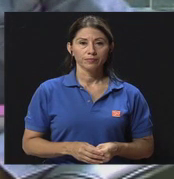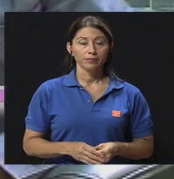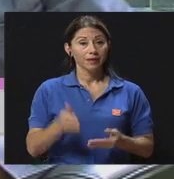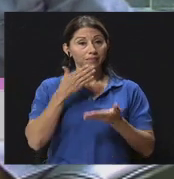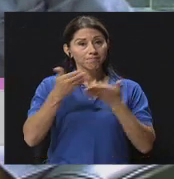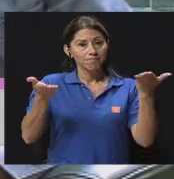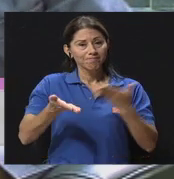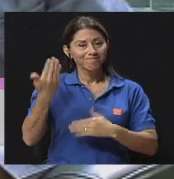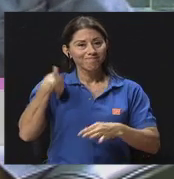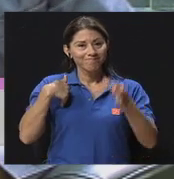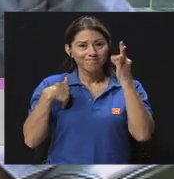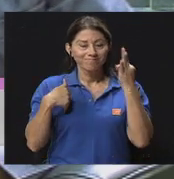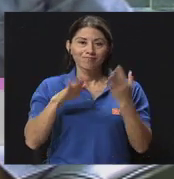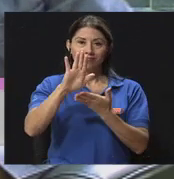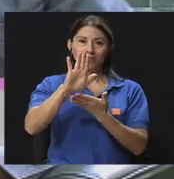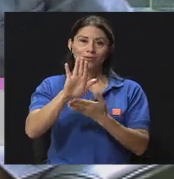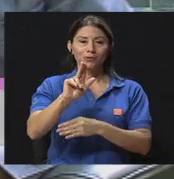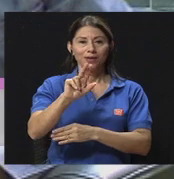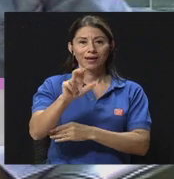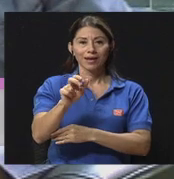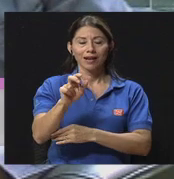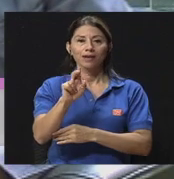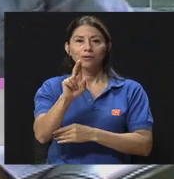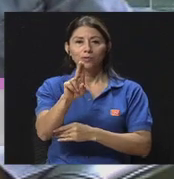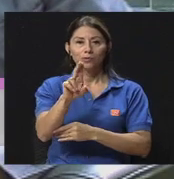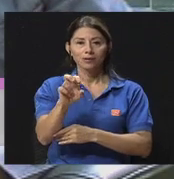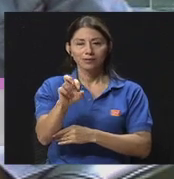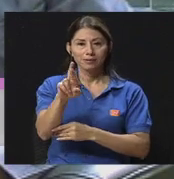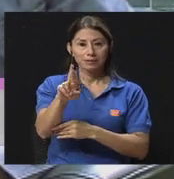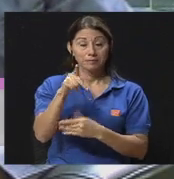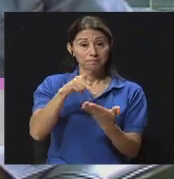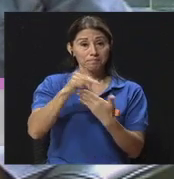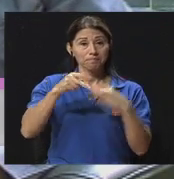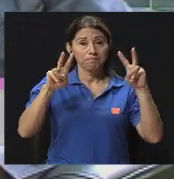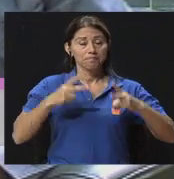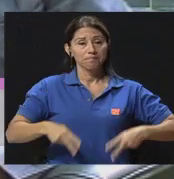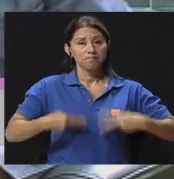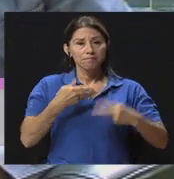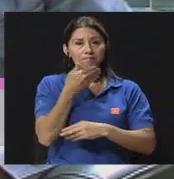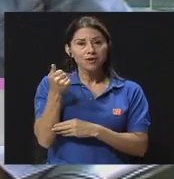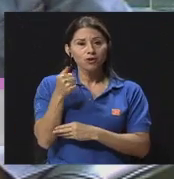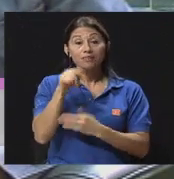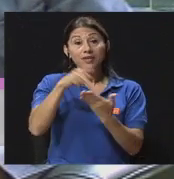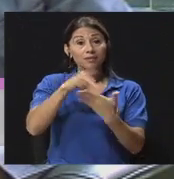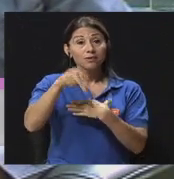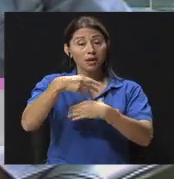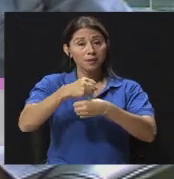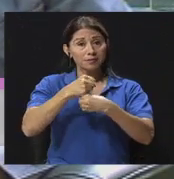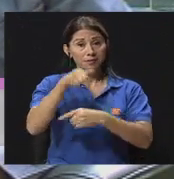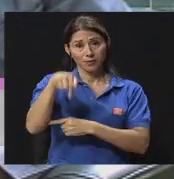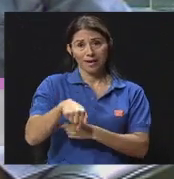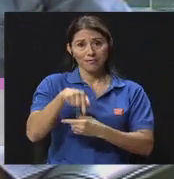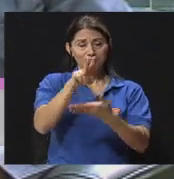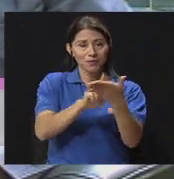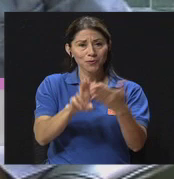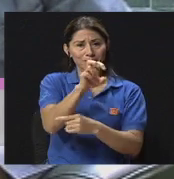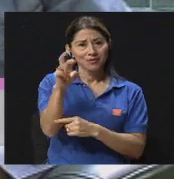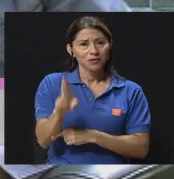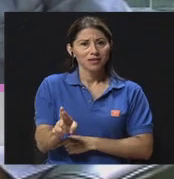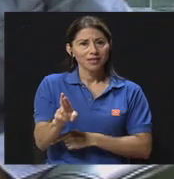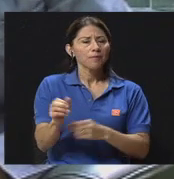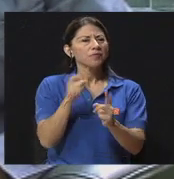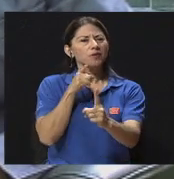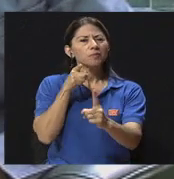Bienvenidos y bienvenidos a su canal canal UCR, un programa más de vivir mejor, un programa producido aquí en la Universidad de Costa Rica con la